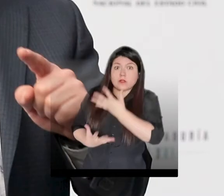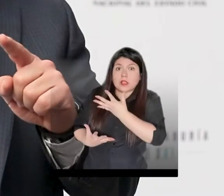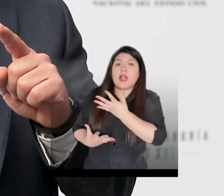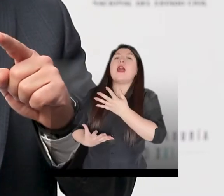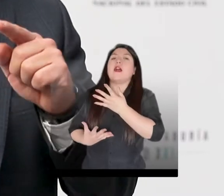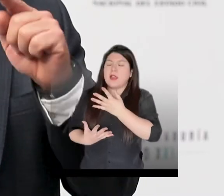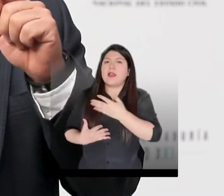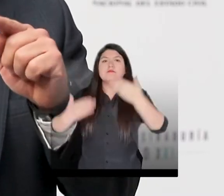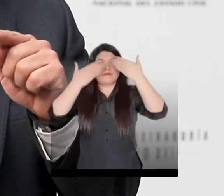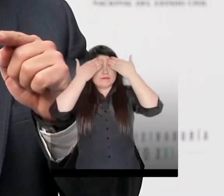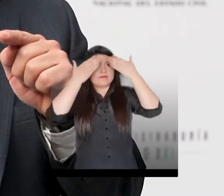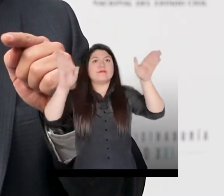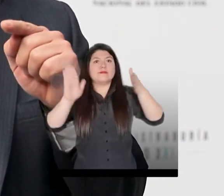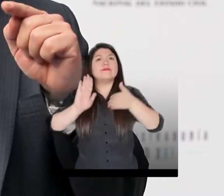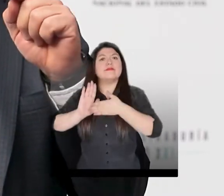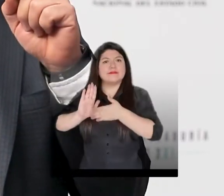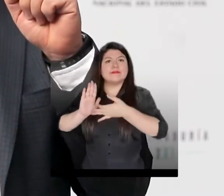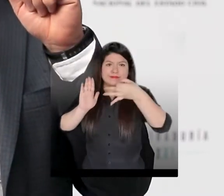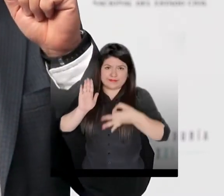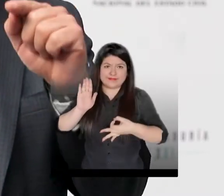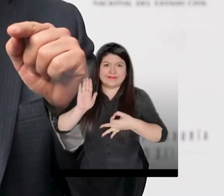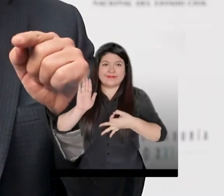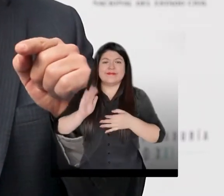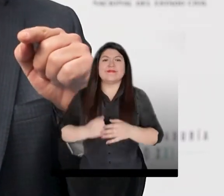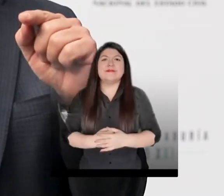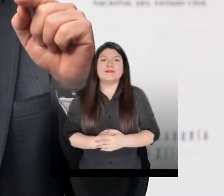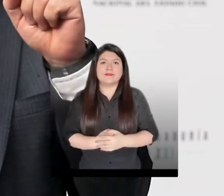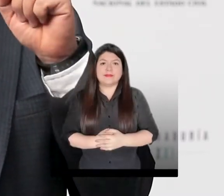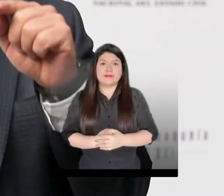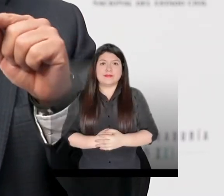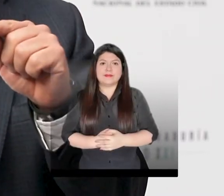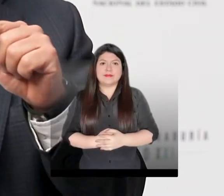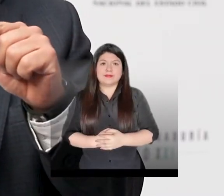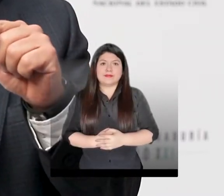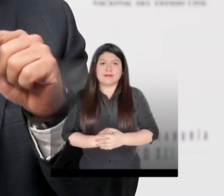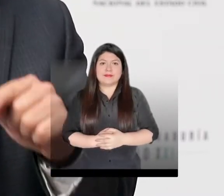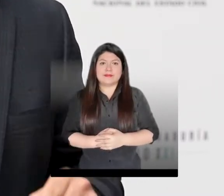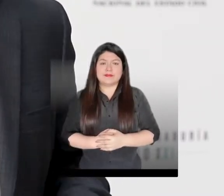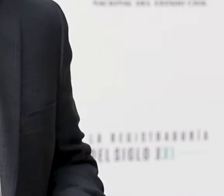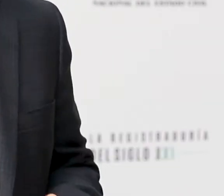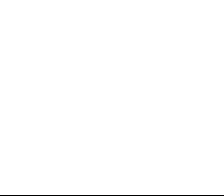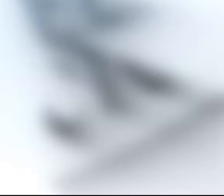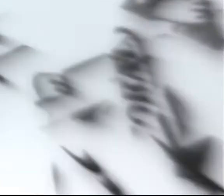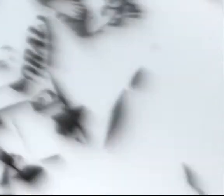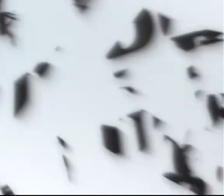Siguiendo estas recomendaciones, evitaremos el contagio y garantizaremos la democracia.